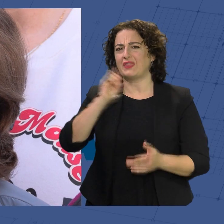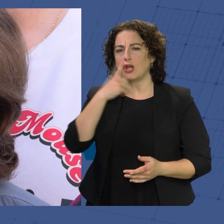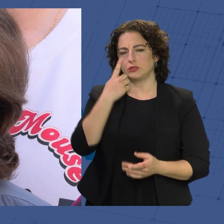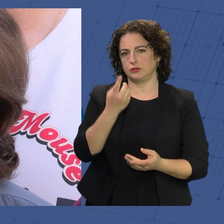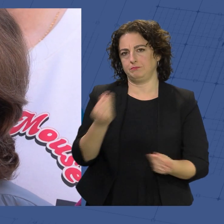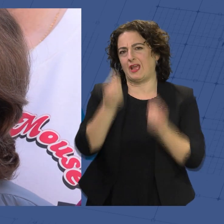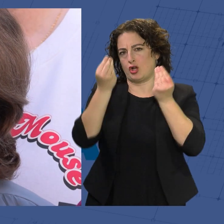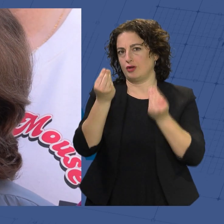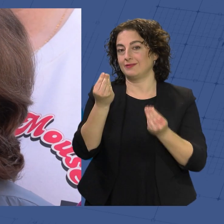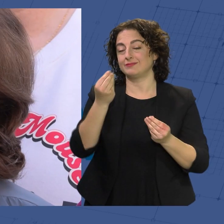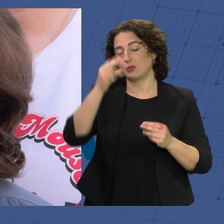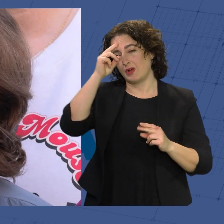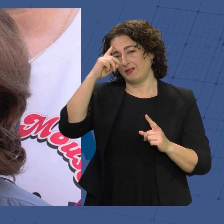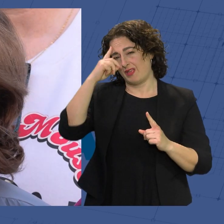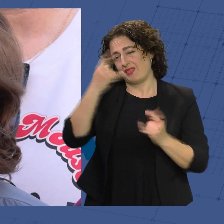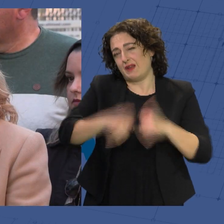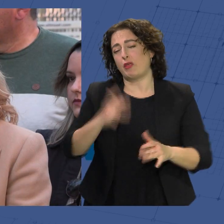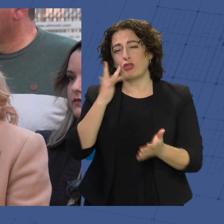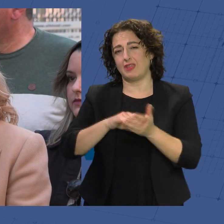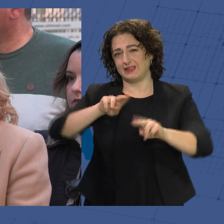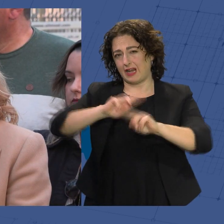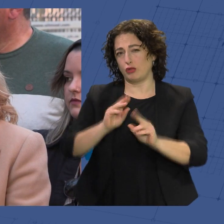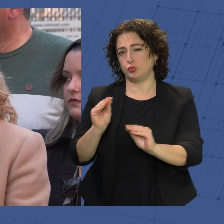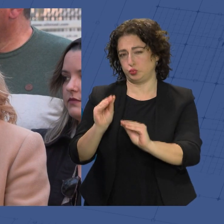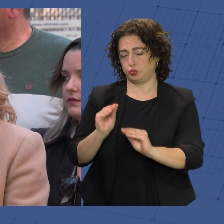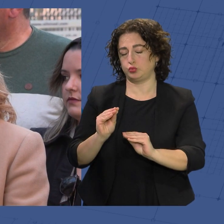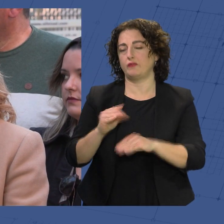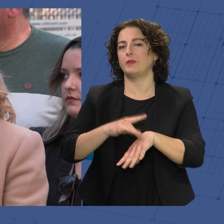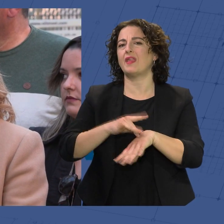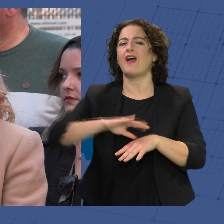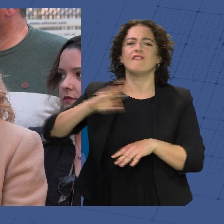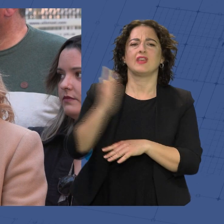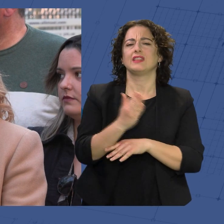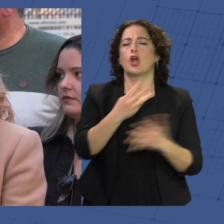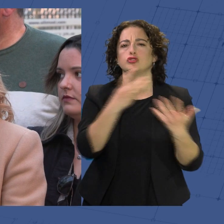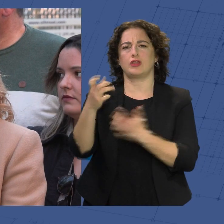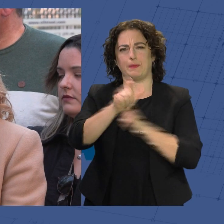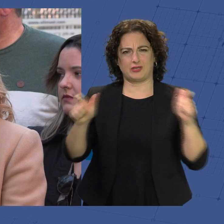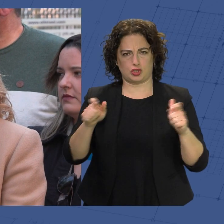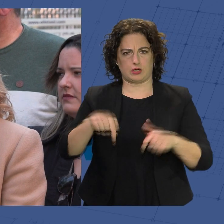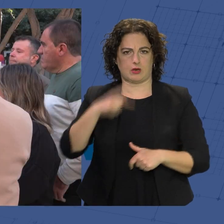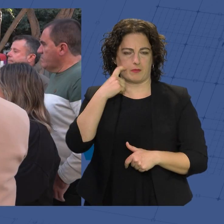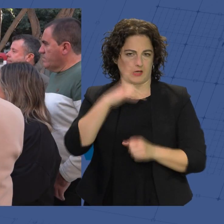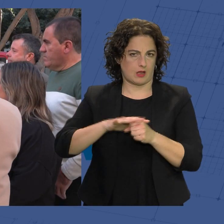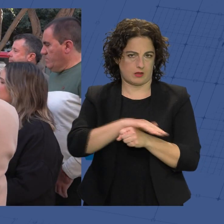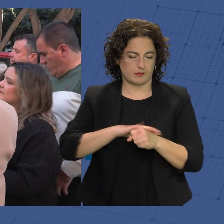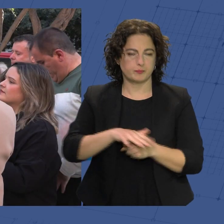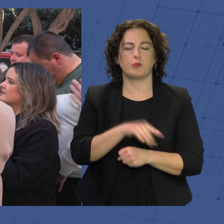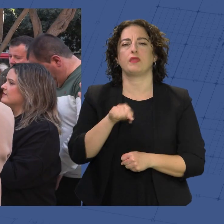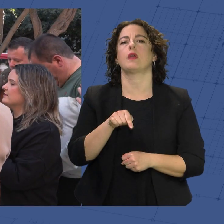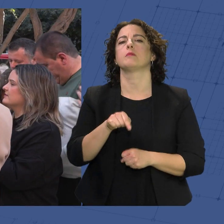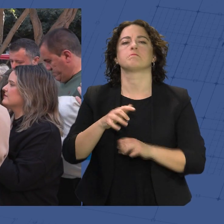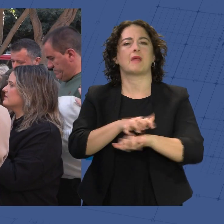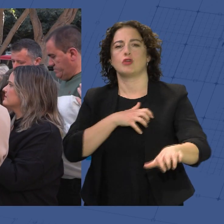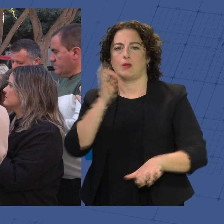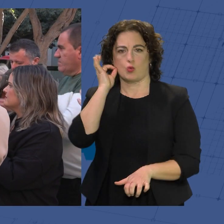del Día Nacional de esta enfermedad neurológica, una patología que afecta a unas 800 personas en nuestra provincia, la mayoría de ellas